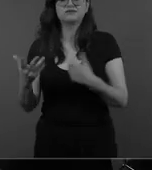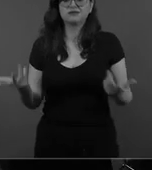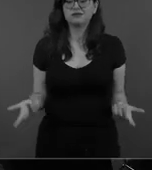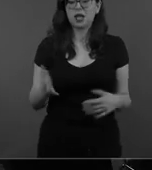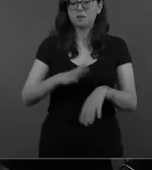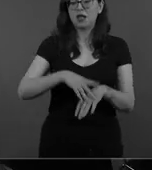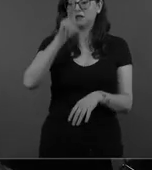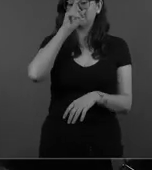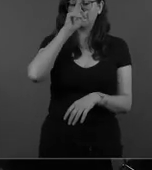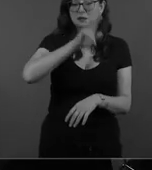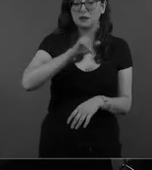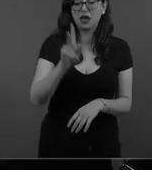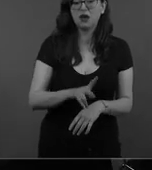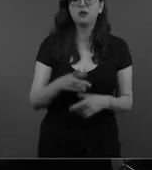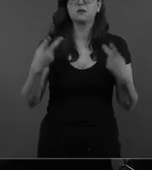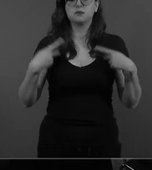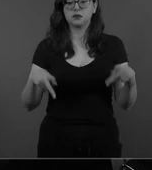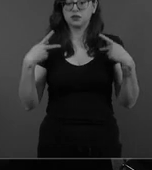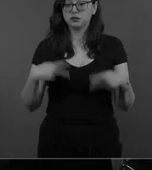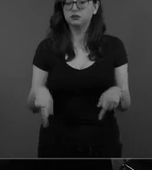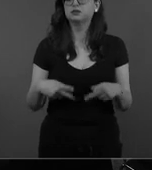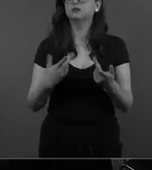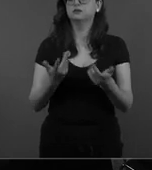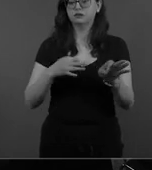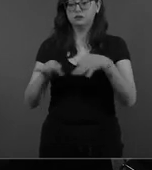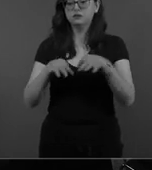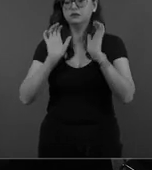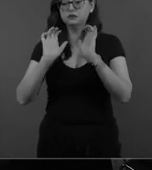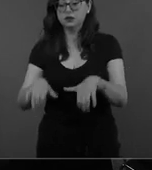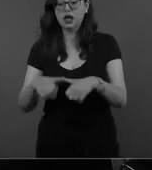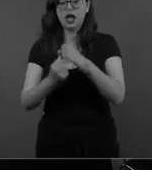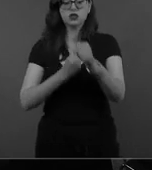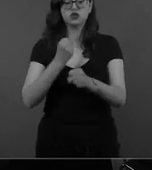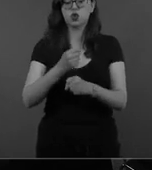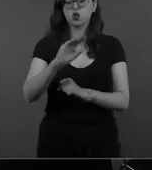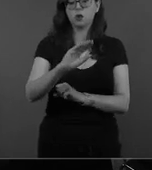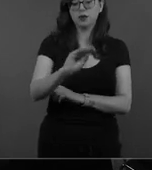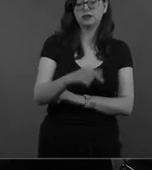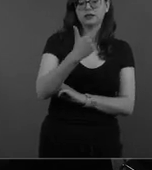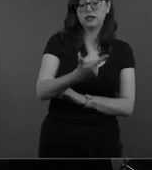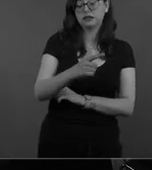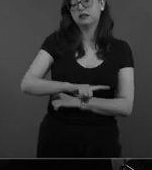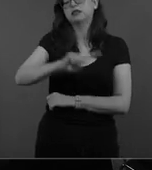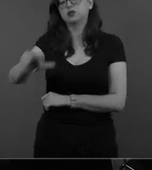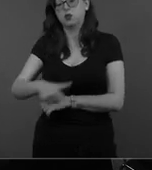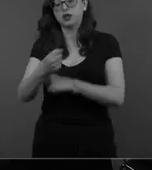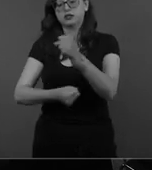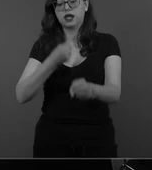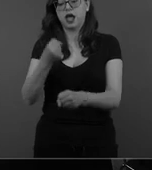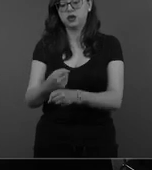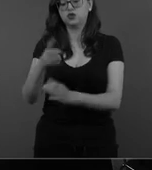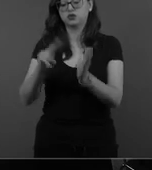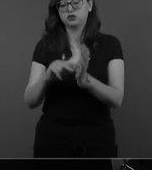97 y del 2007, estas dos reformas nefastas que cambiaron por completo el sistema de pensiones, hicieron un